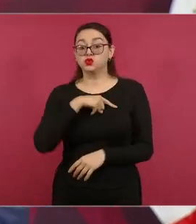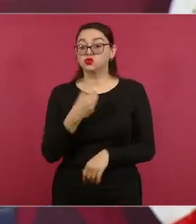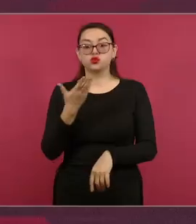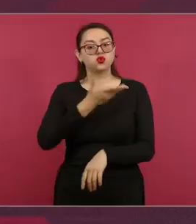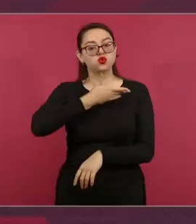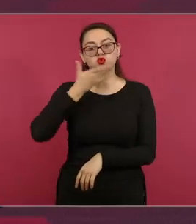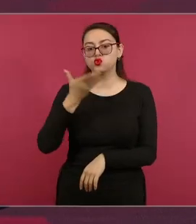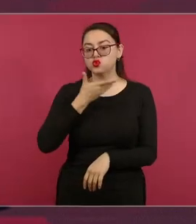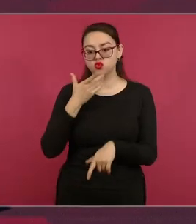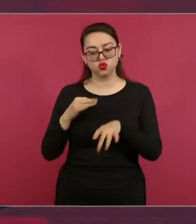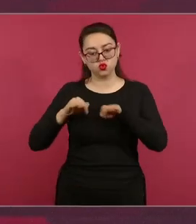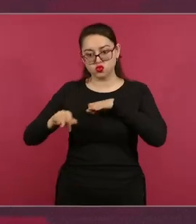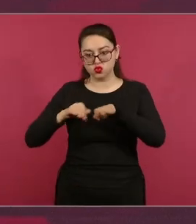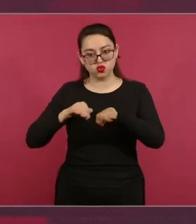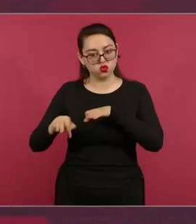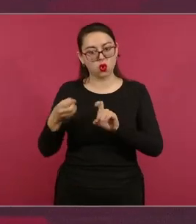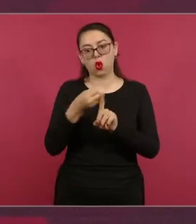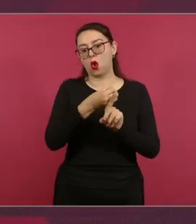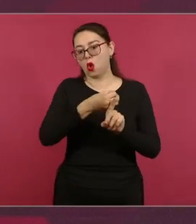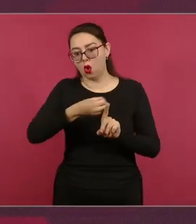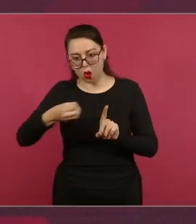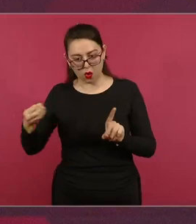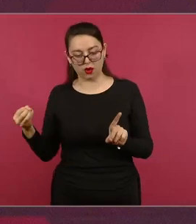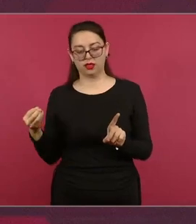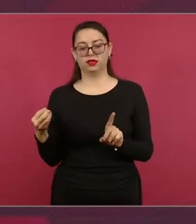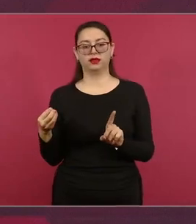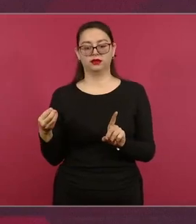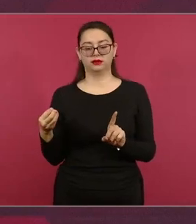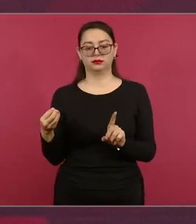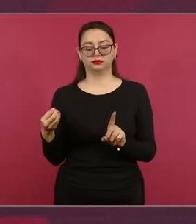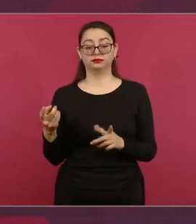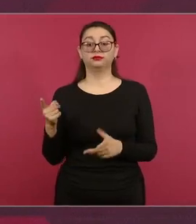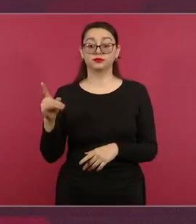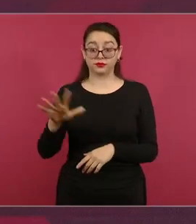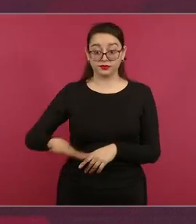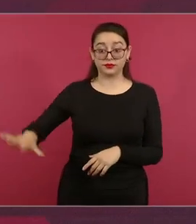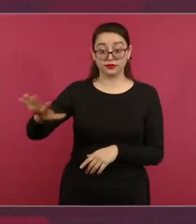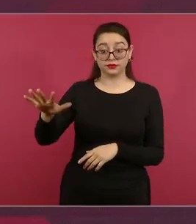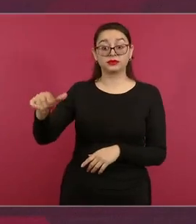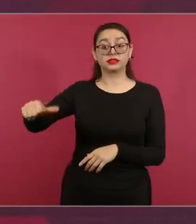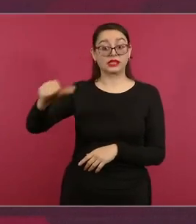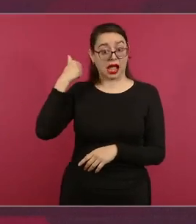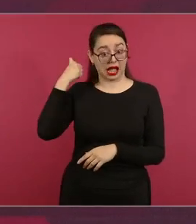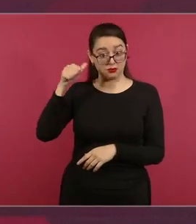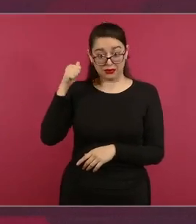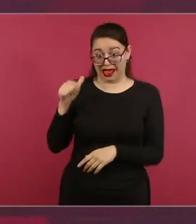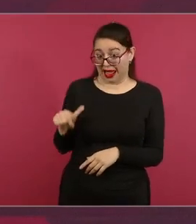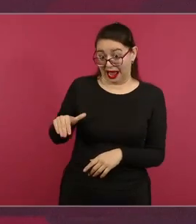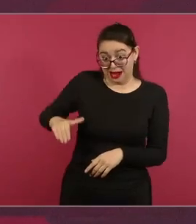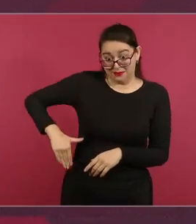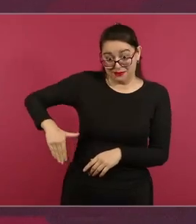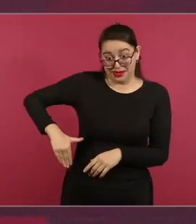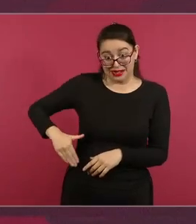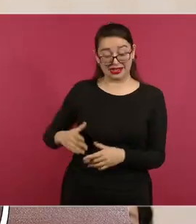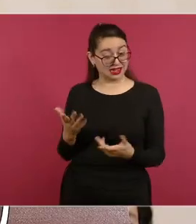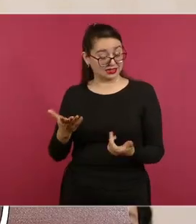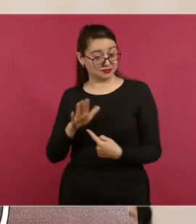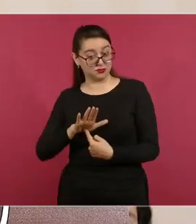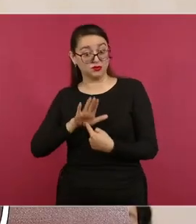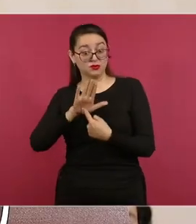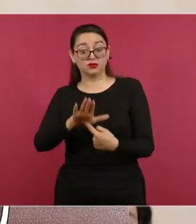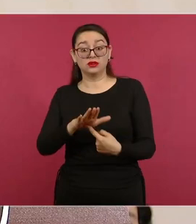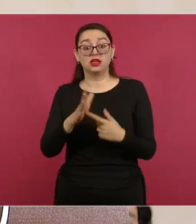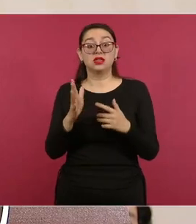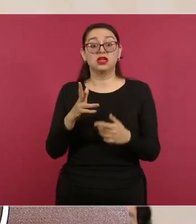en Acapulco, lo acabamos de dar a conocer, más de dos mil